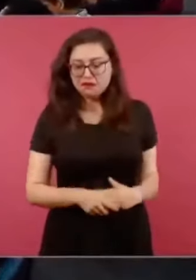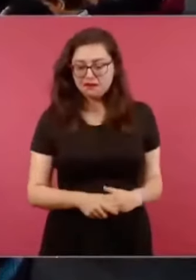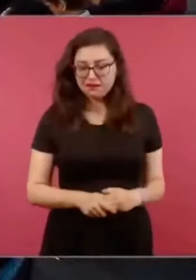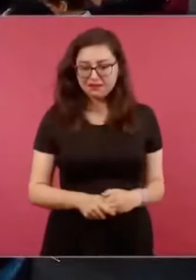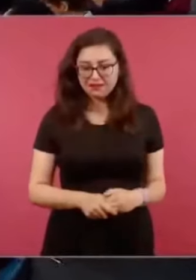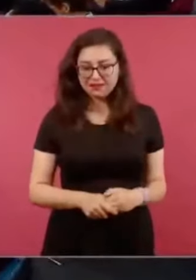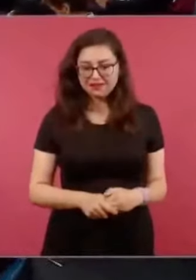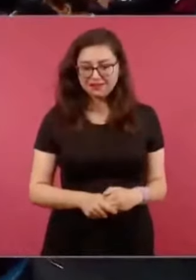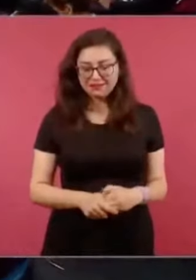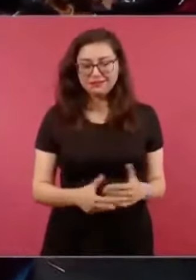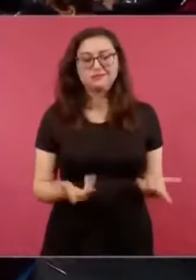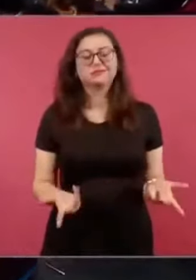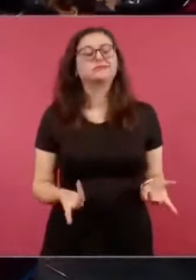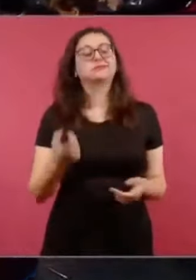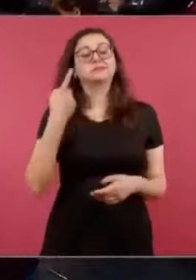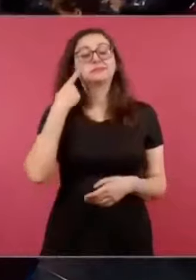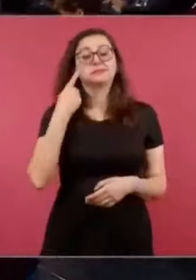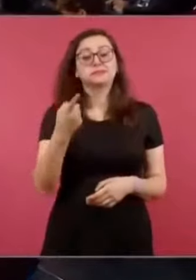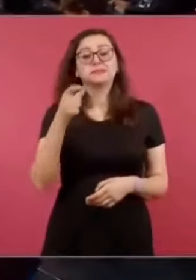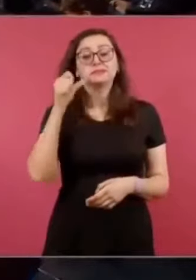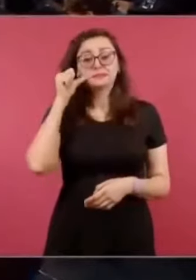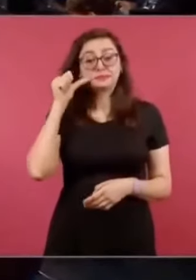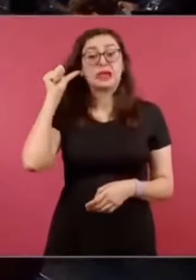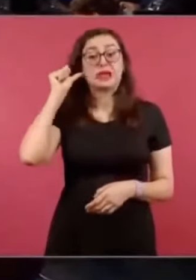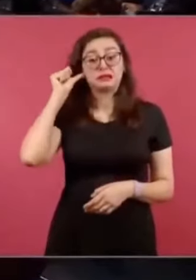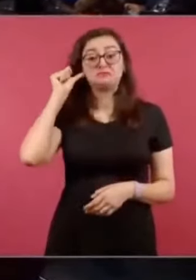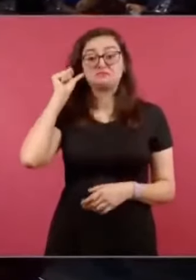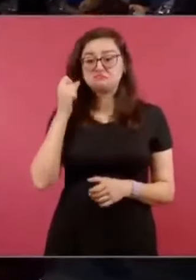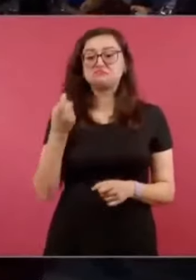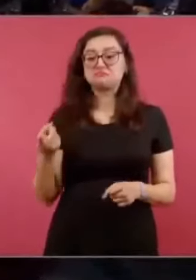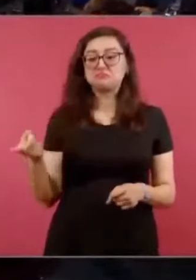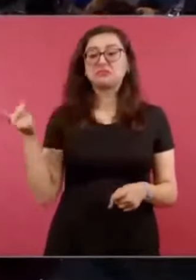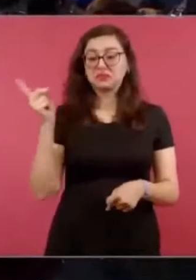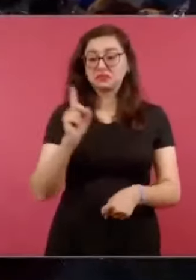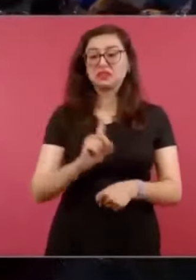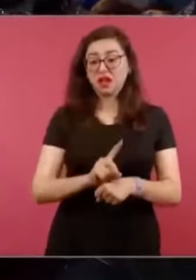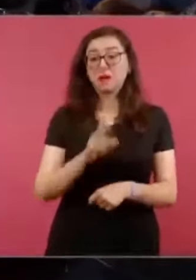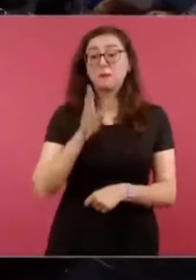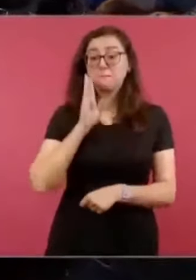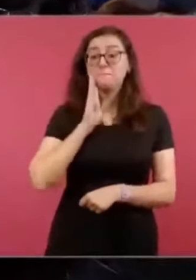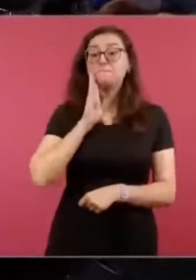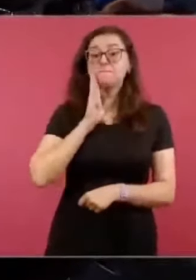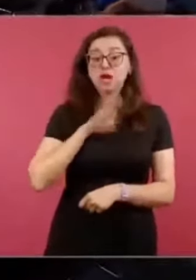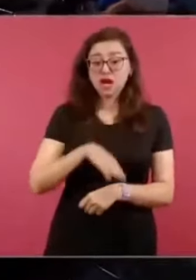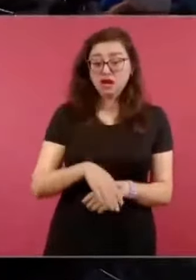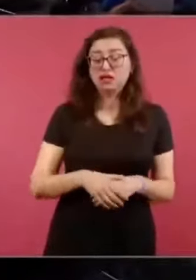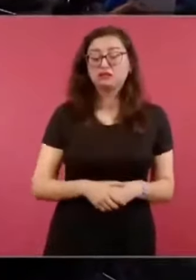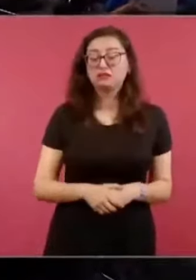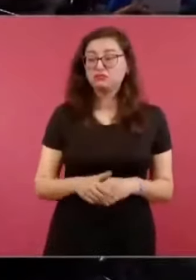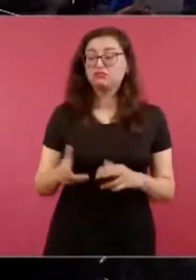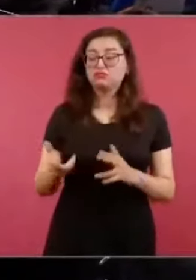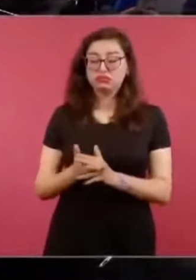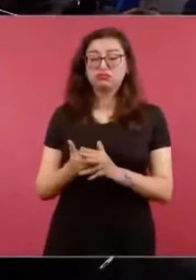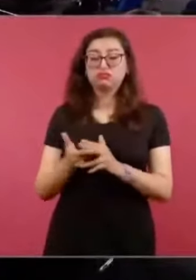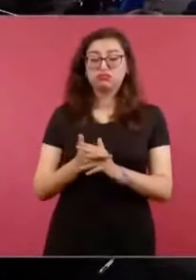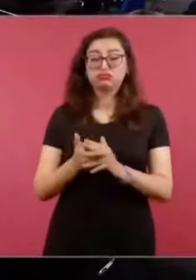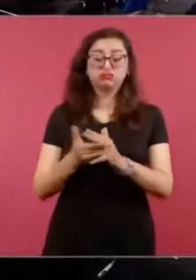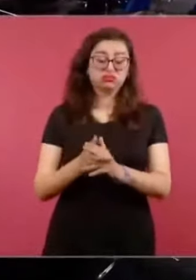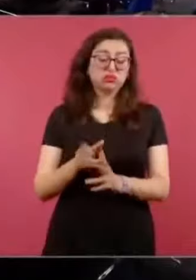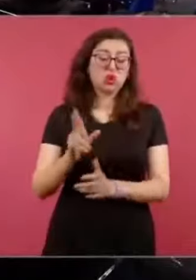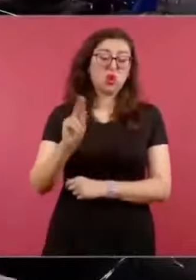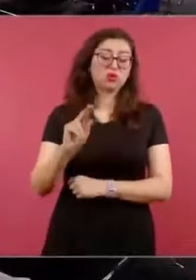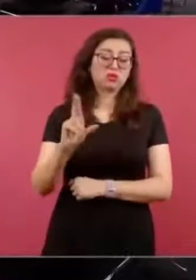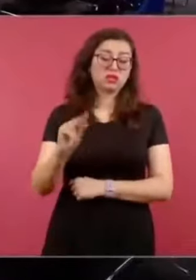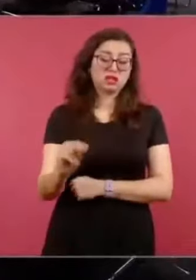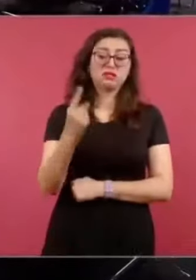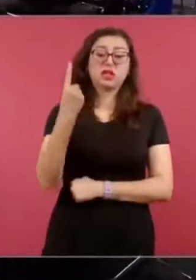ayer nada más, que fue un mal día, porque hubieron 81 homicidios,